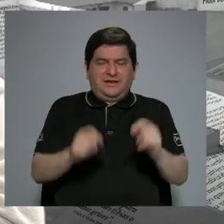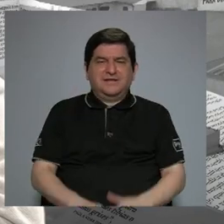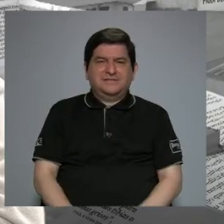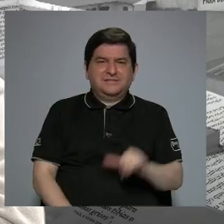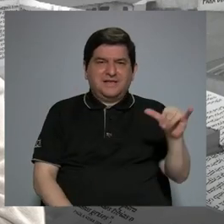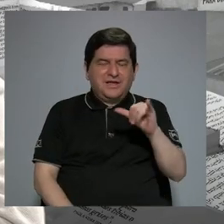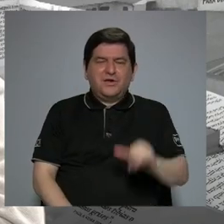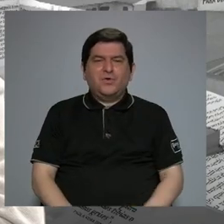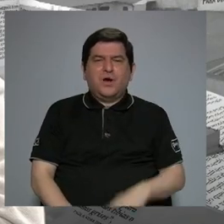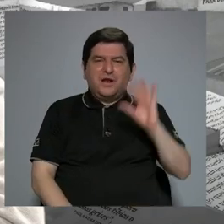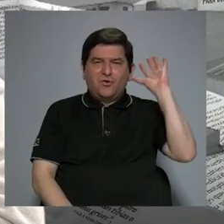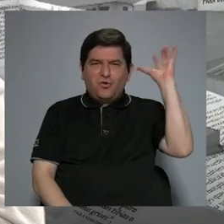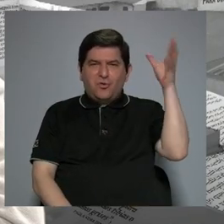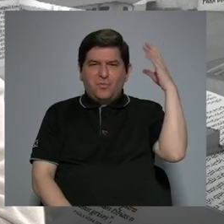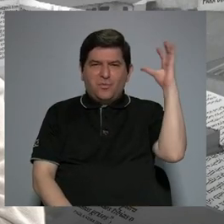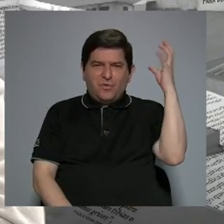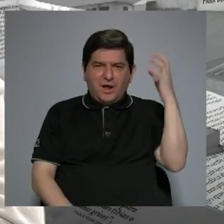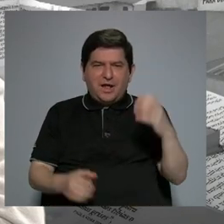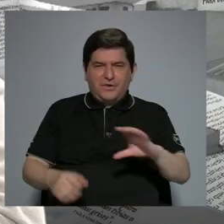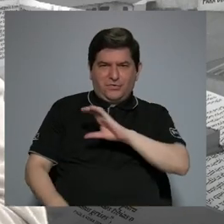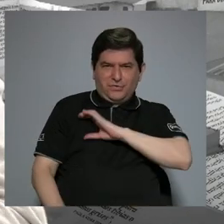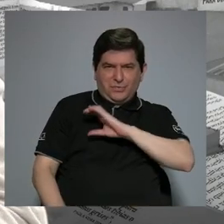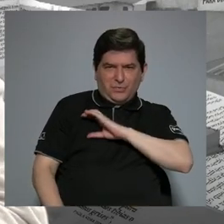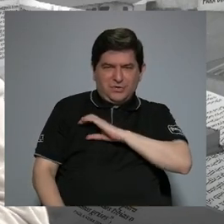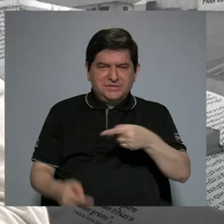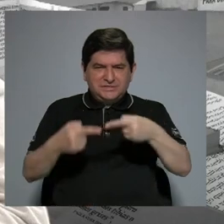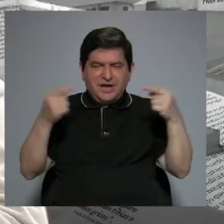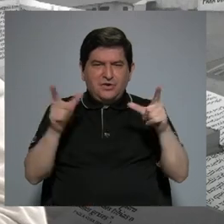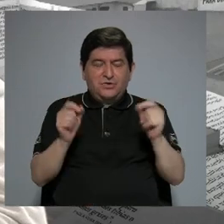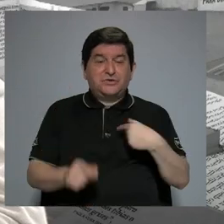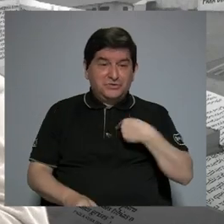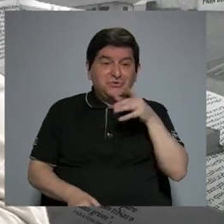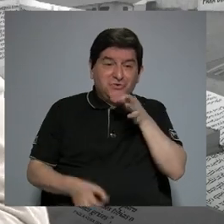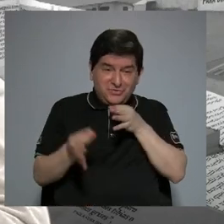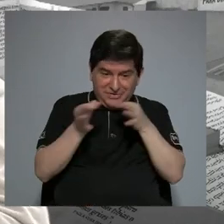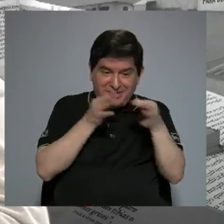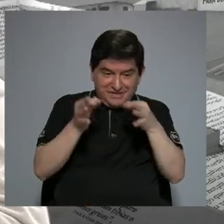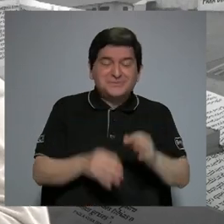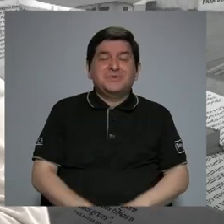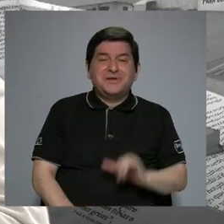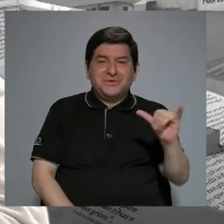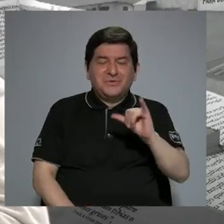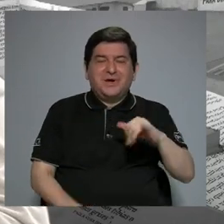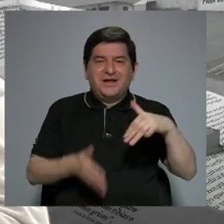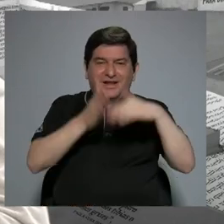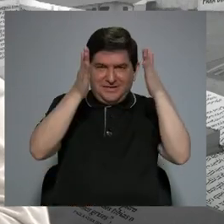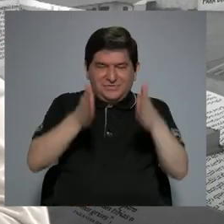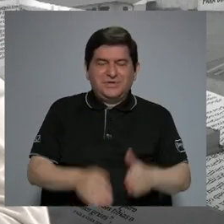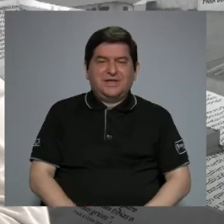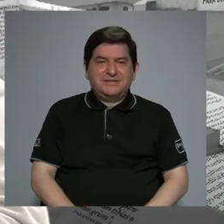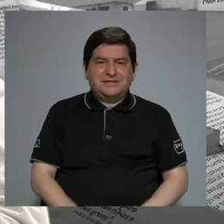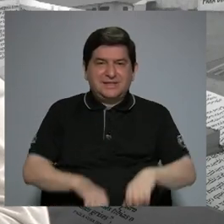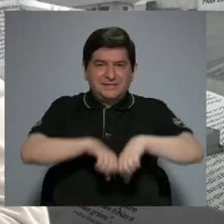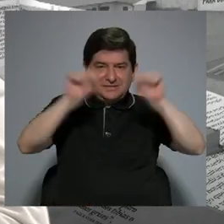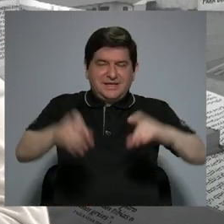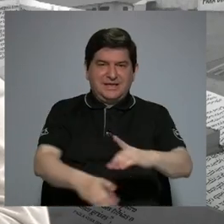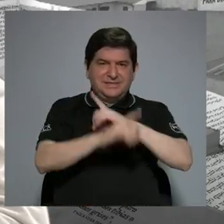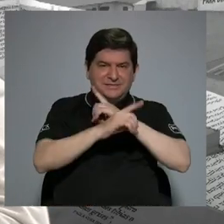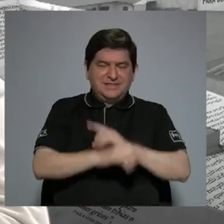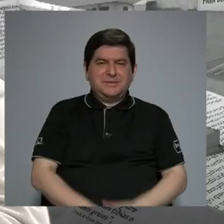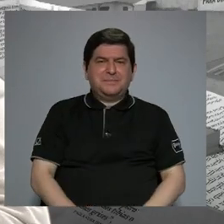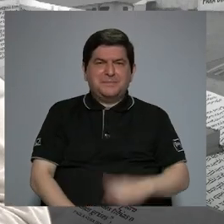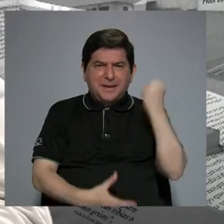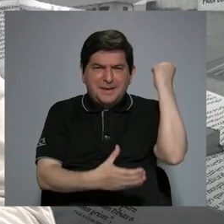nombre, la patrulla anti De hecho, así le digo yo cuando le explico a mis estudiantes. Es la patrulla anti cáncer. El sistema inmune no solo mata